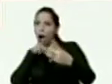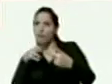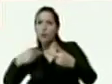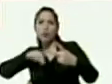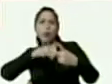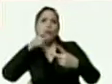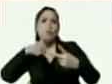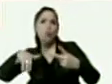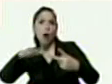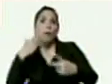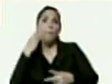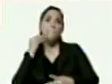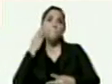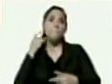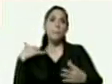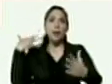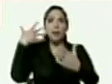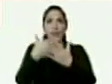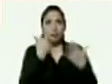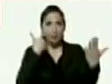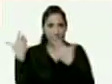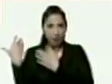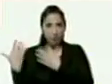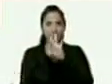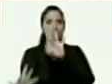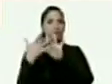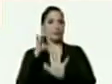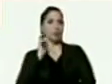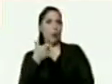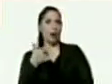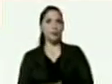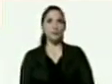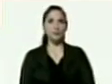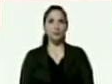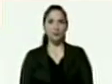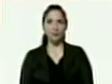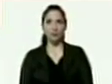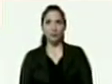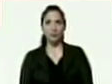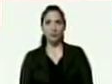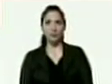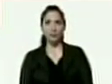experiencia adelante guarico buenas tardes presidente